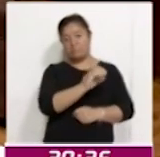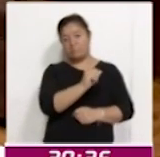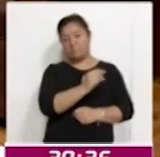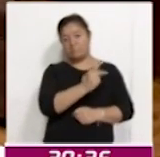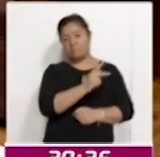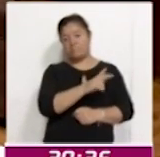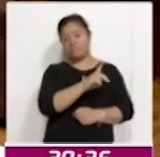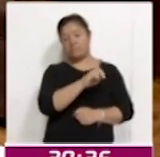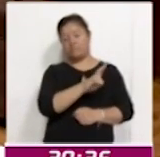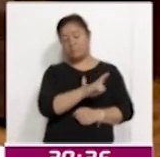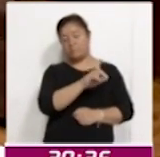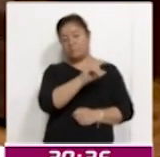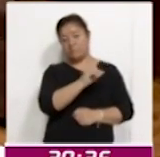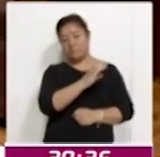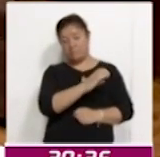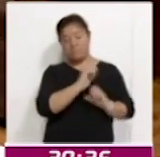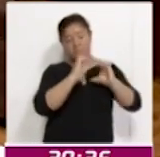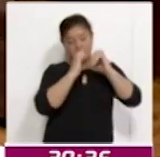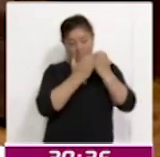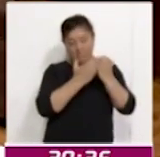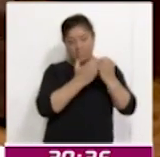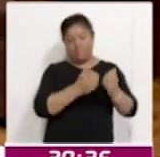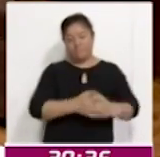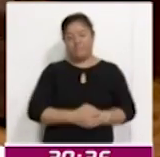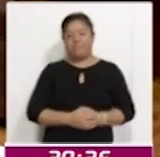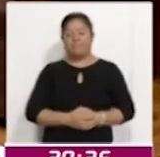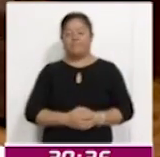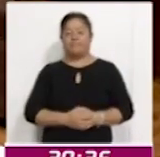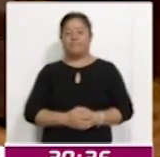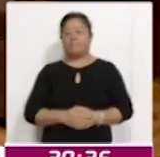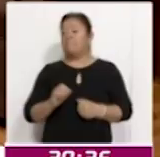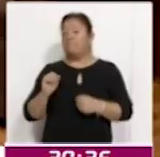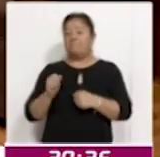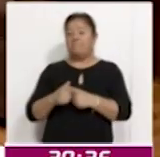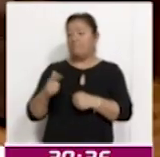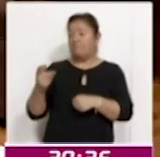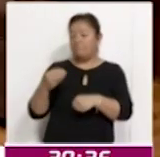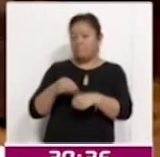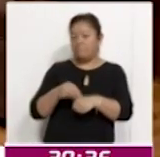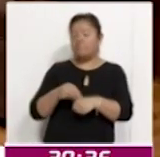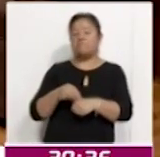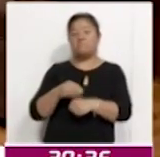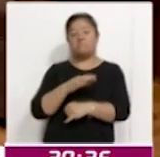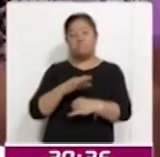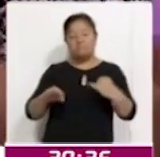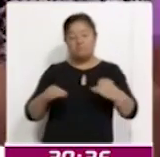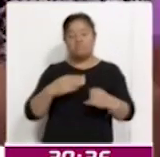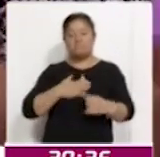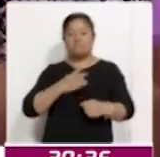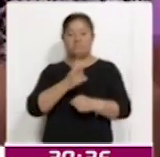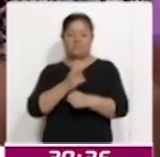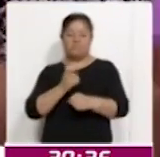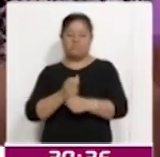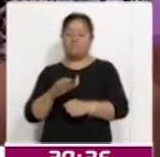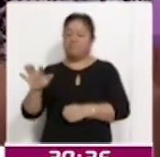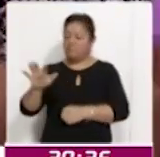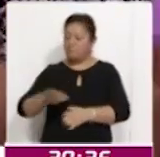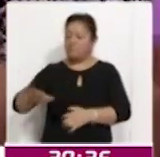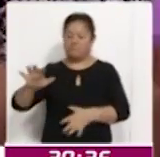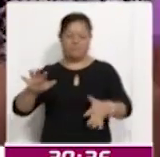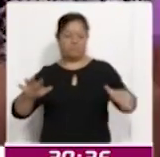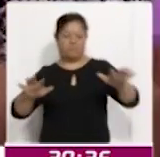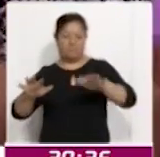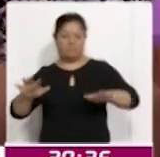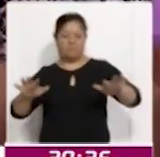ahí está, algo que desees resaltar. Pues por último invitar nuevamente a la ciudadanía de este municipio y de esta comunidad a que salgan